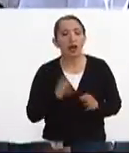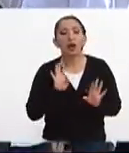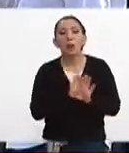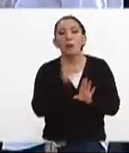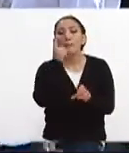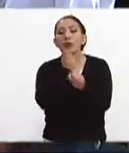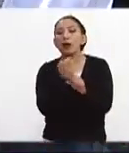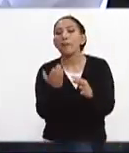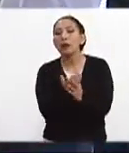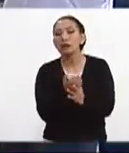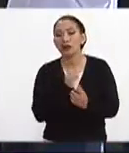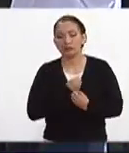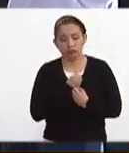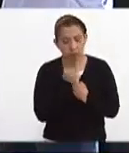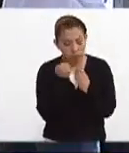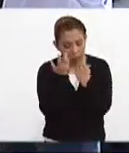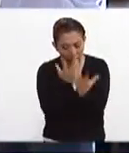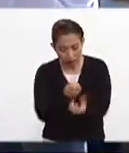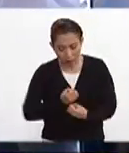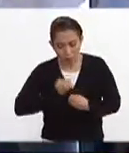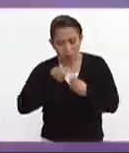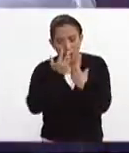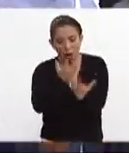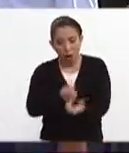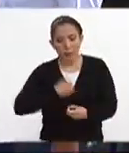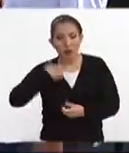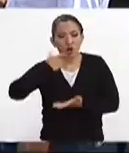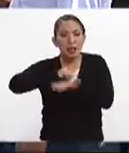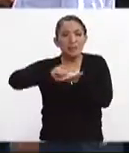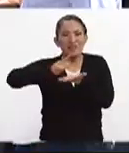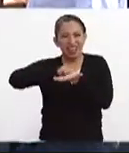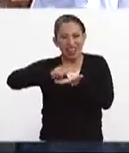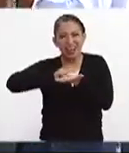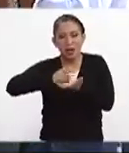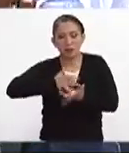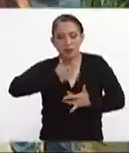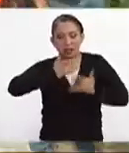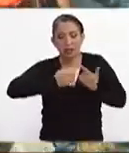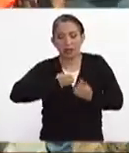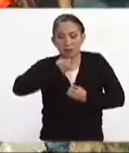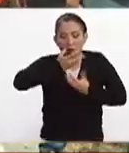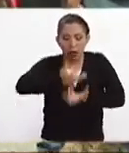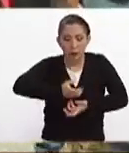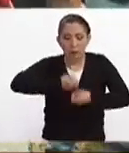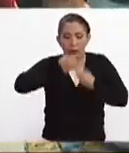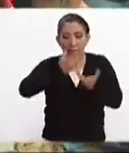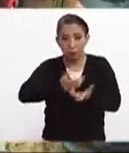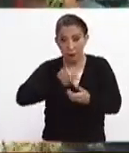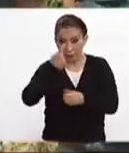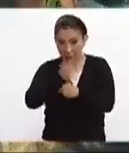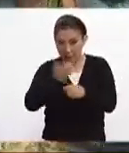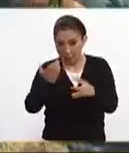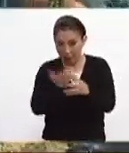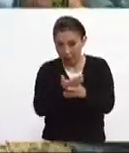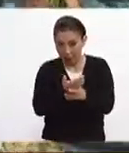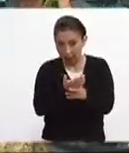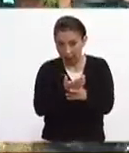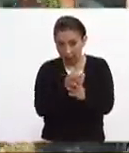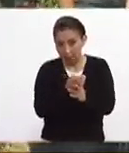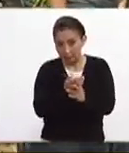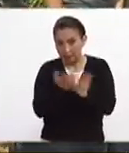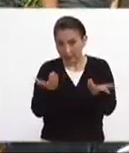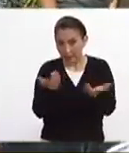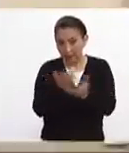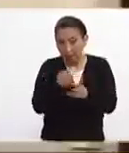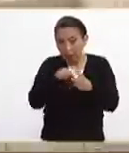como un primer momento en el que tenemos que poner fuera lo que estamos sintiendo en este en este primer digamos